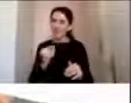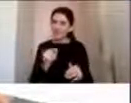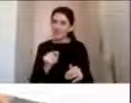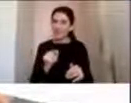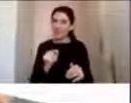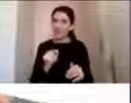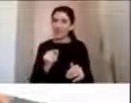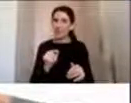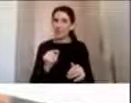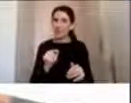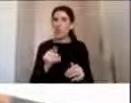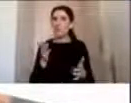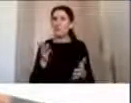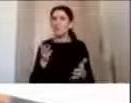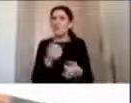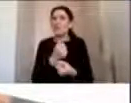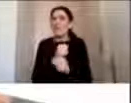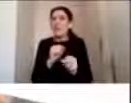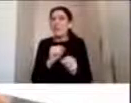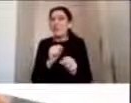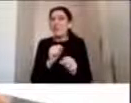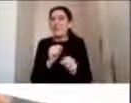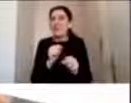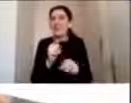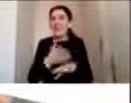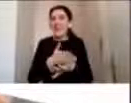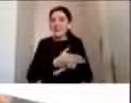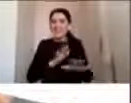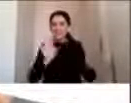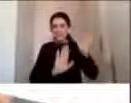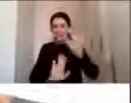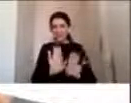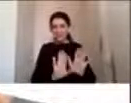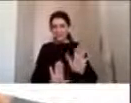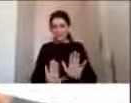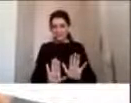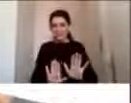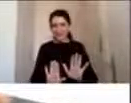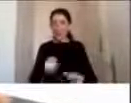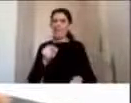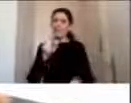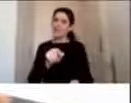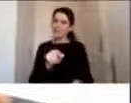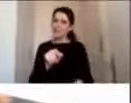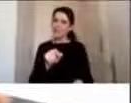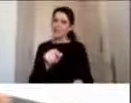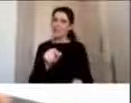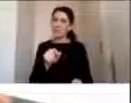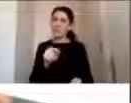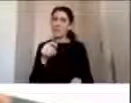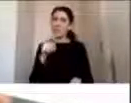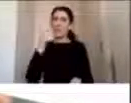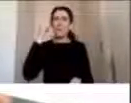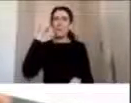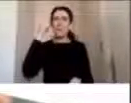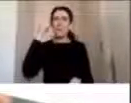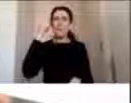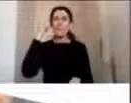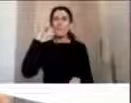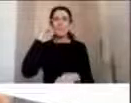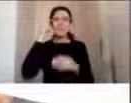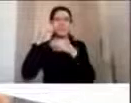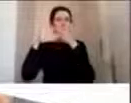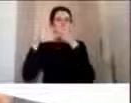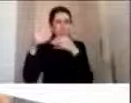posibilidad de hacerlo prevenible. Y aquí surge un proceso cognoscitivo muy